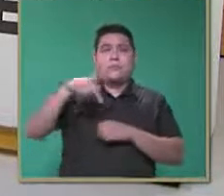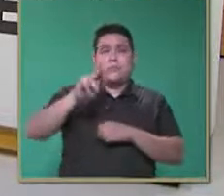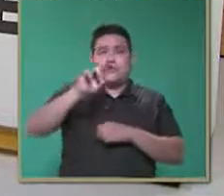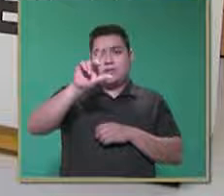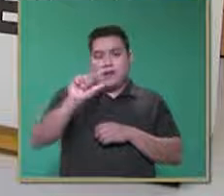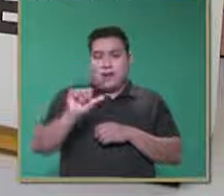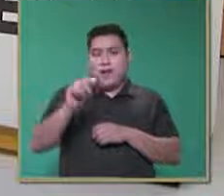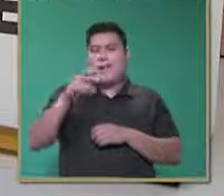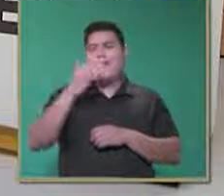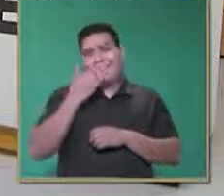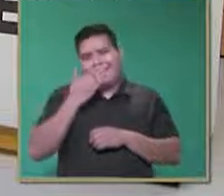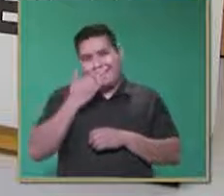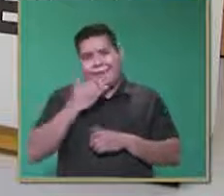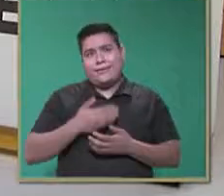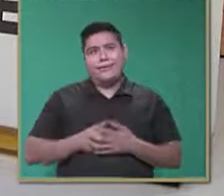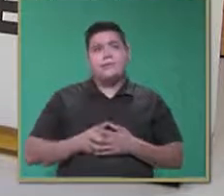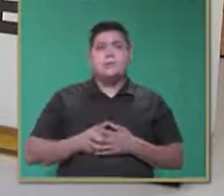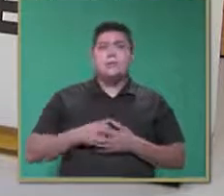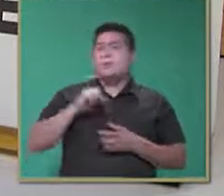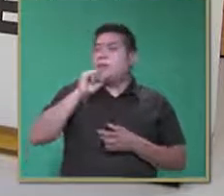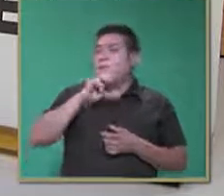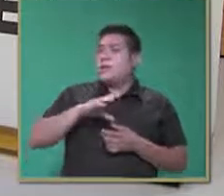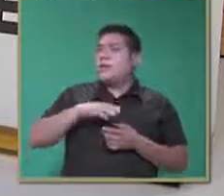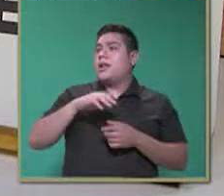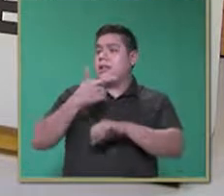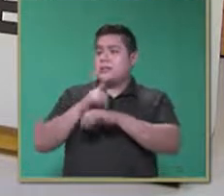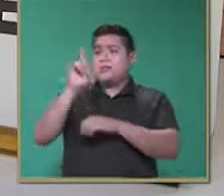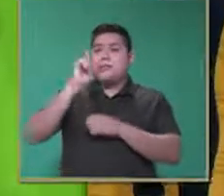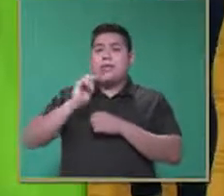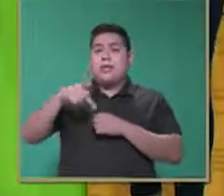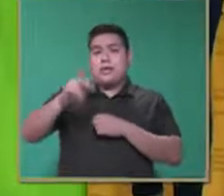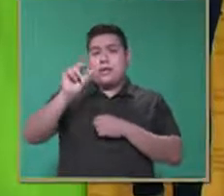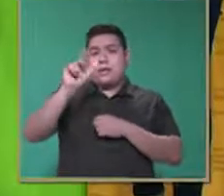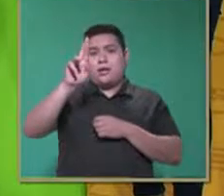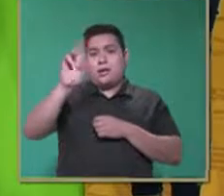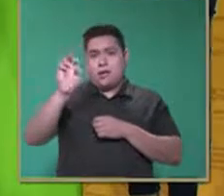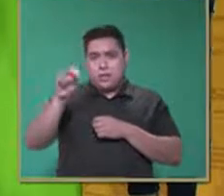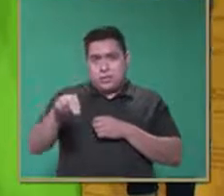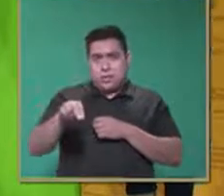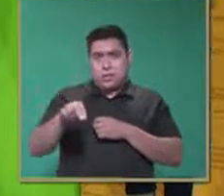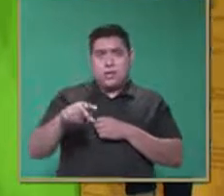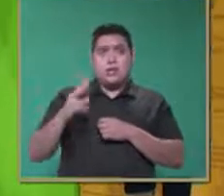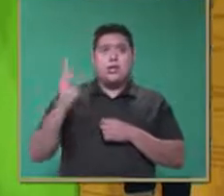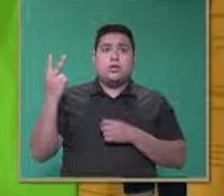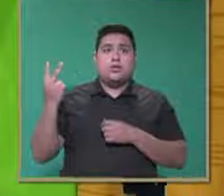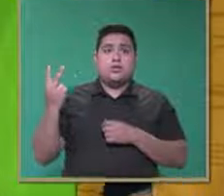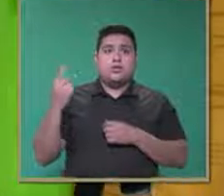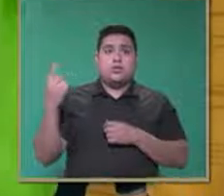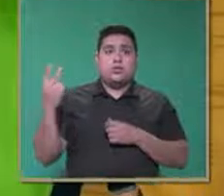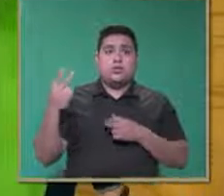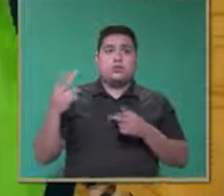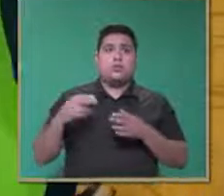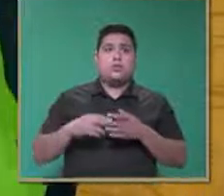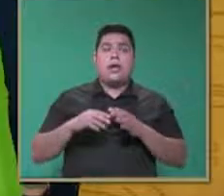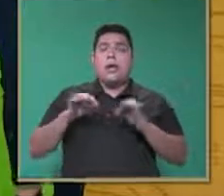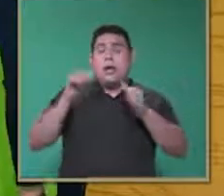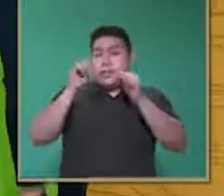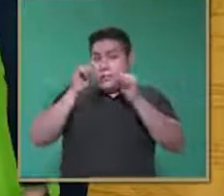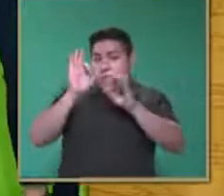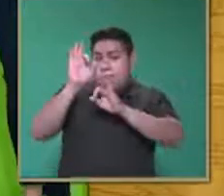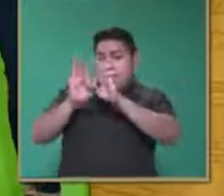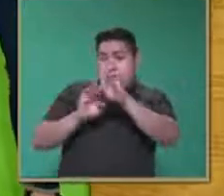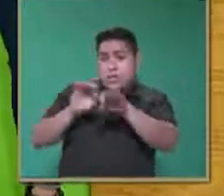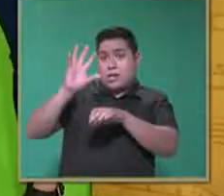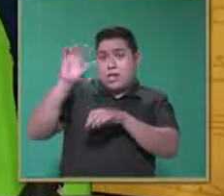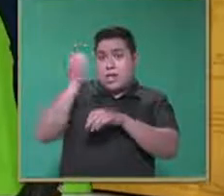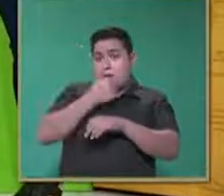Judith y Carmen Janet, ellas precisamente atienden alumnos con trastorno del espectro